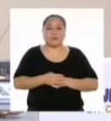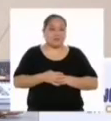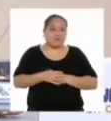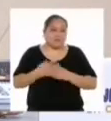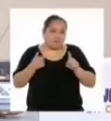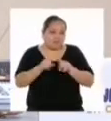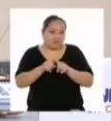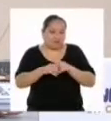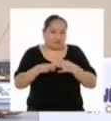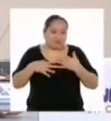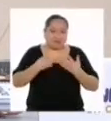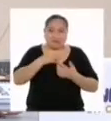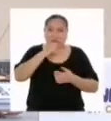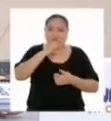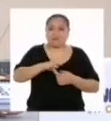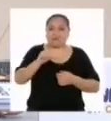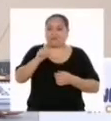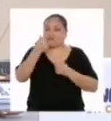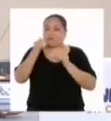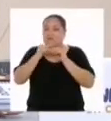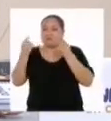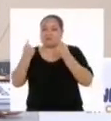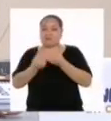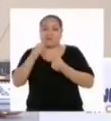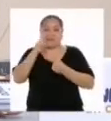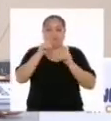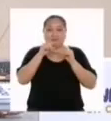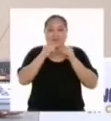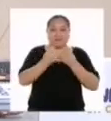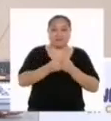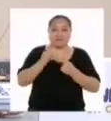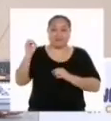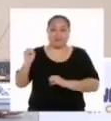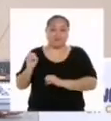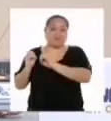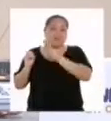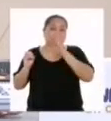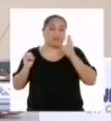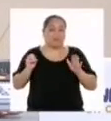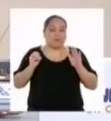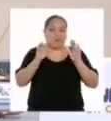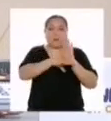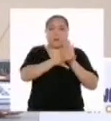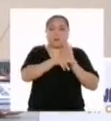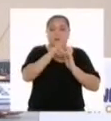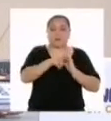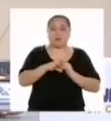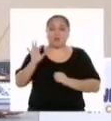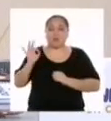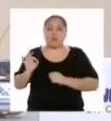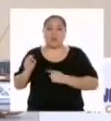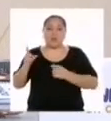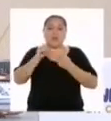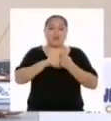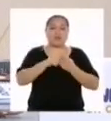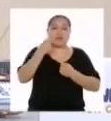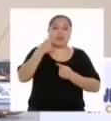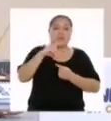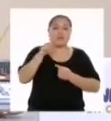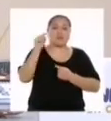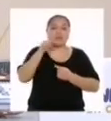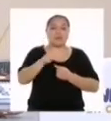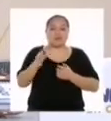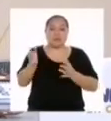También podemos afirmar que los otros dos grupos formados por quienes toman de 0 a menos de 3 y de 9 a 12 vasos de agua al día,